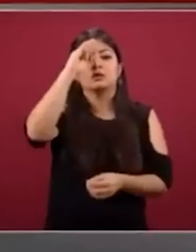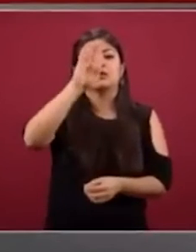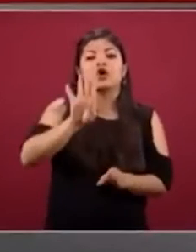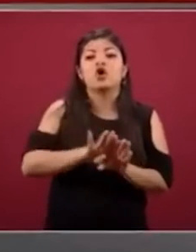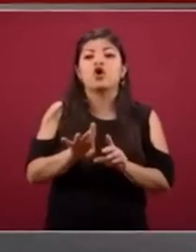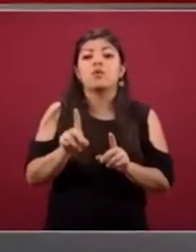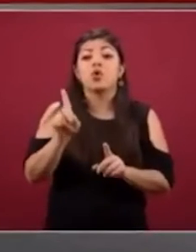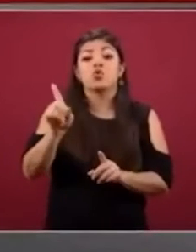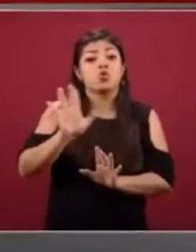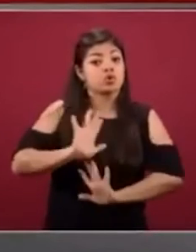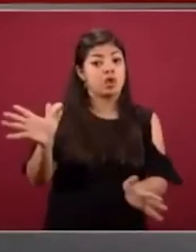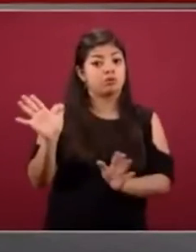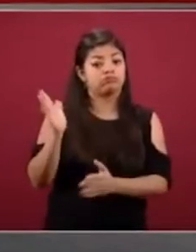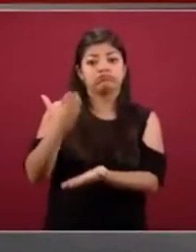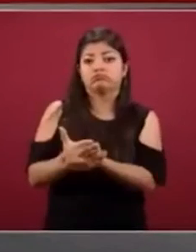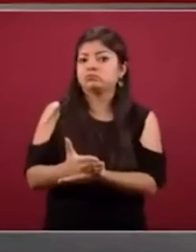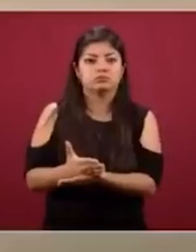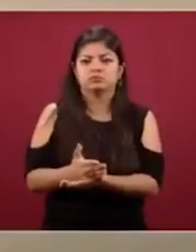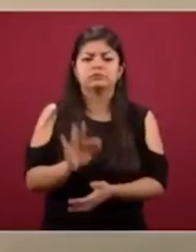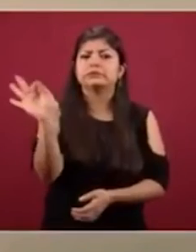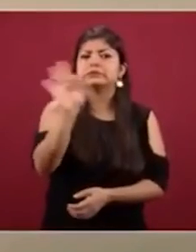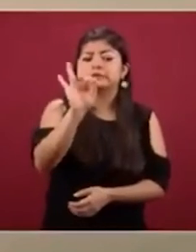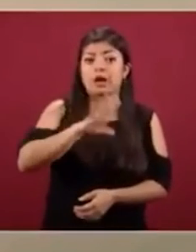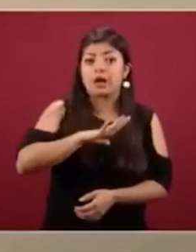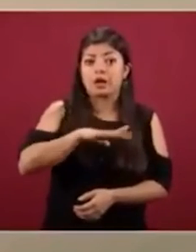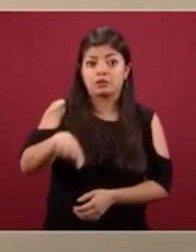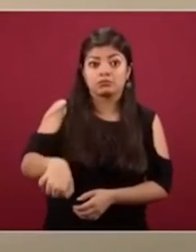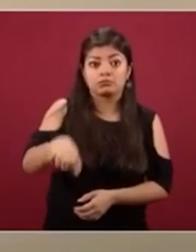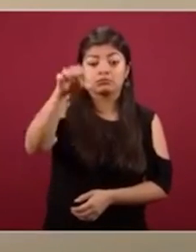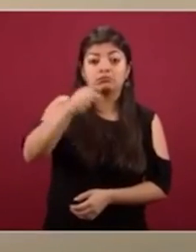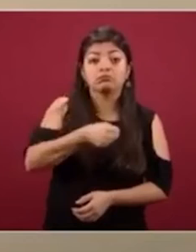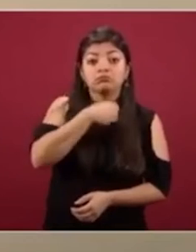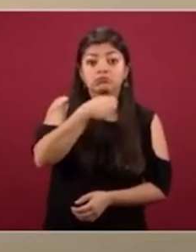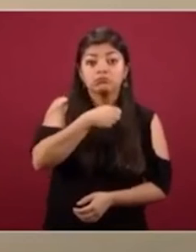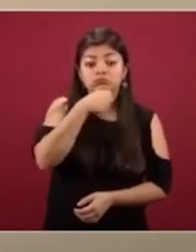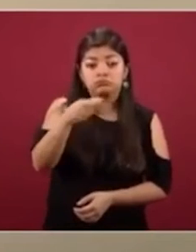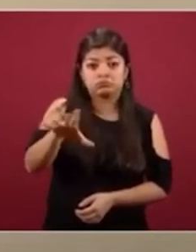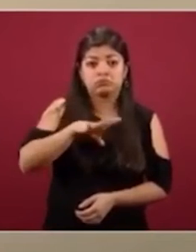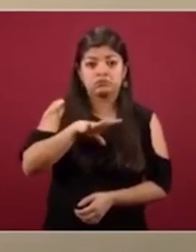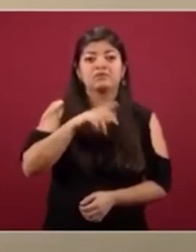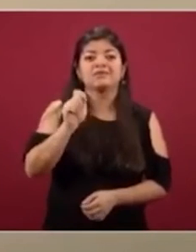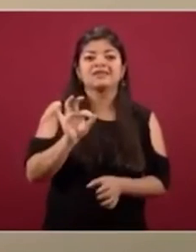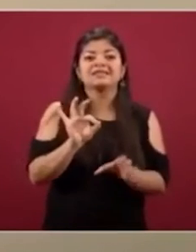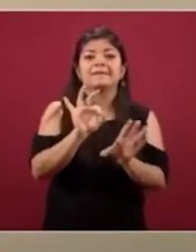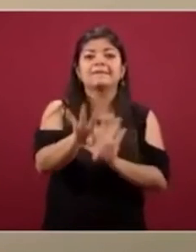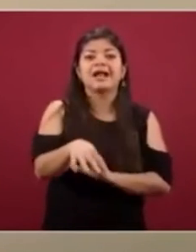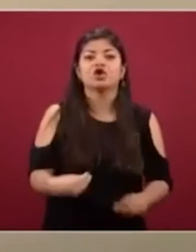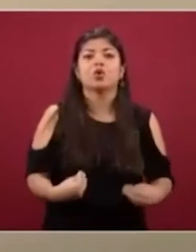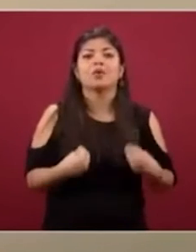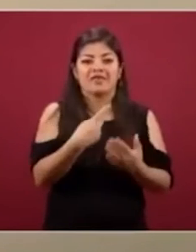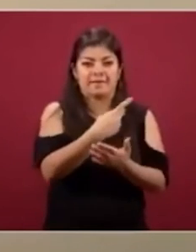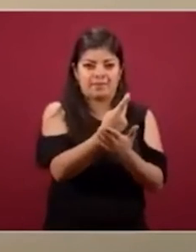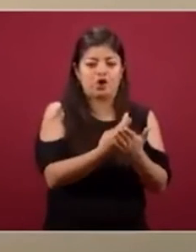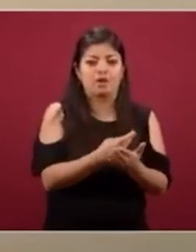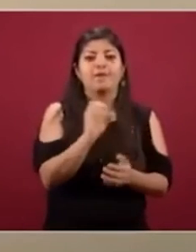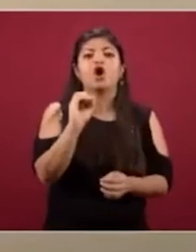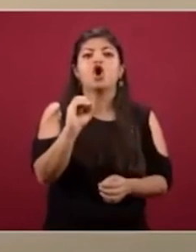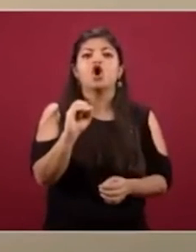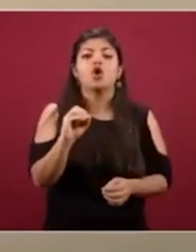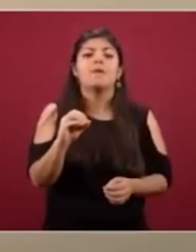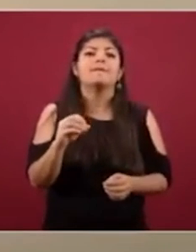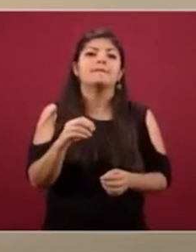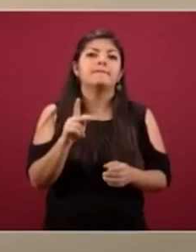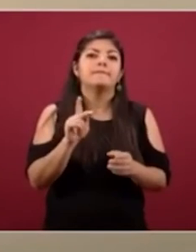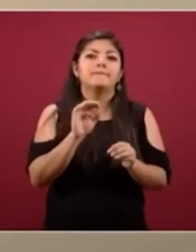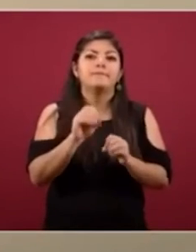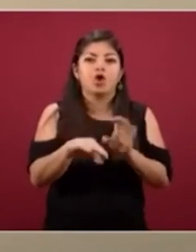Ejemplo, puede haber adultos mayores que también estén en el programa Sembrando Vida o en el programa de producción para el bienestar,